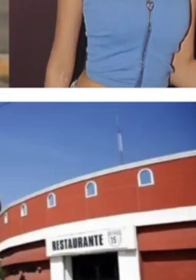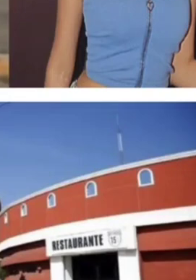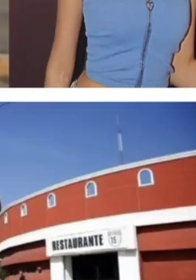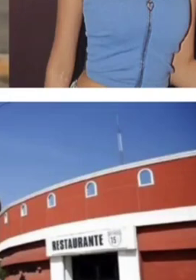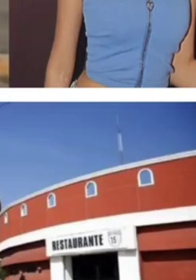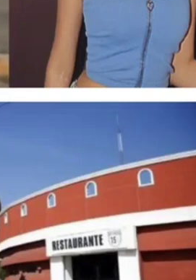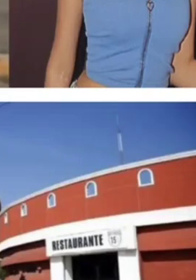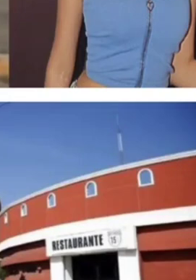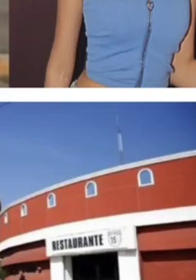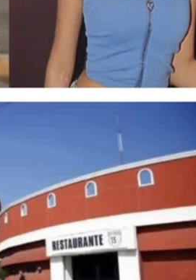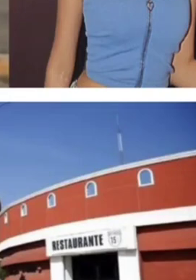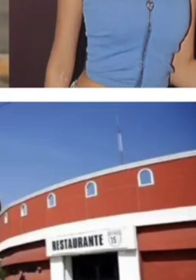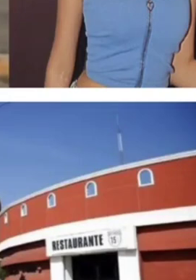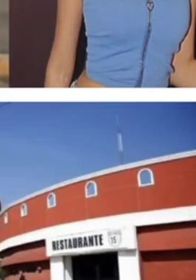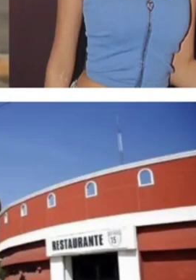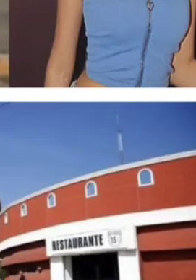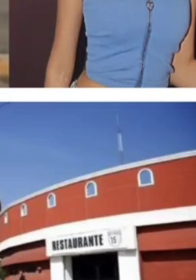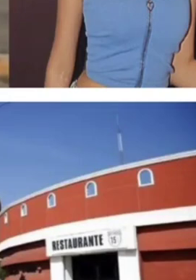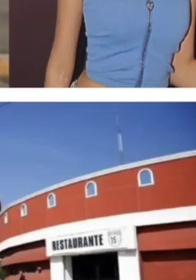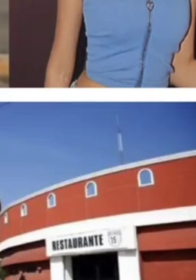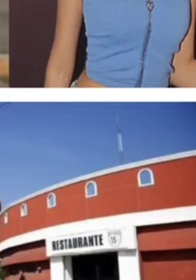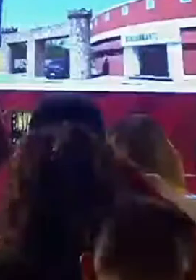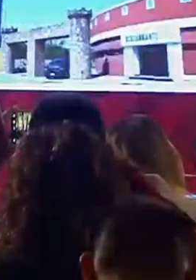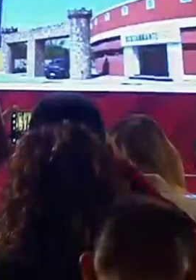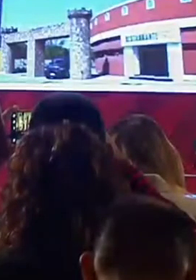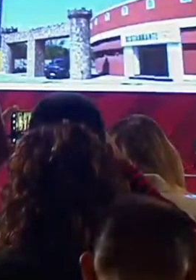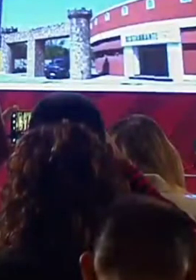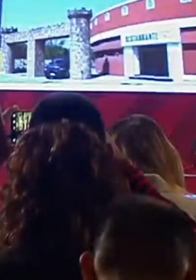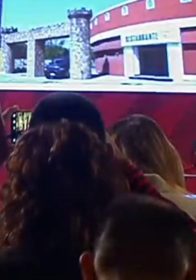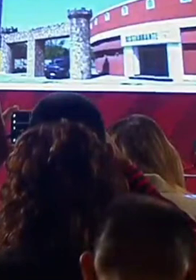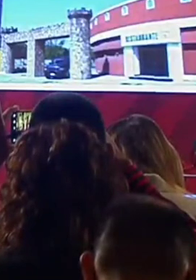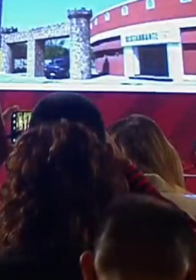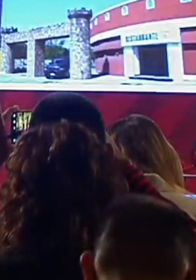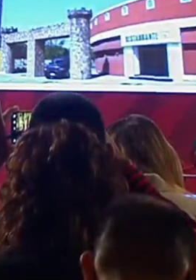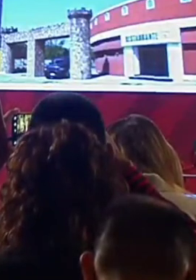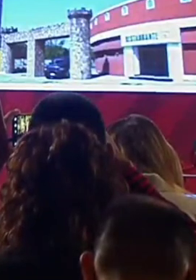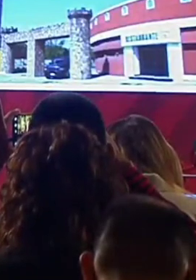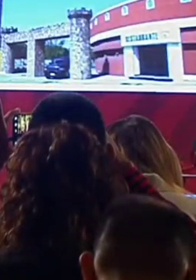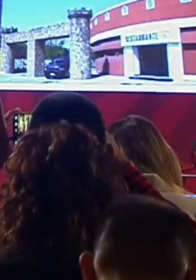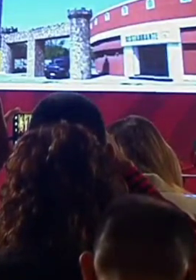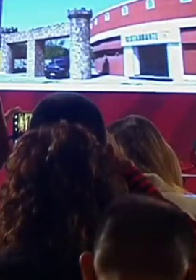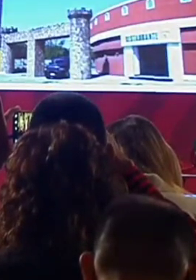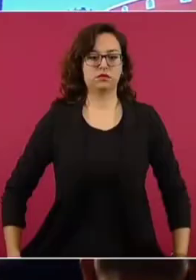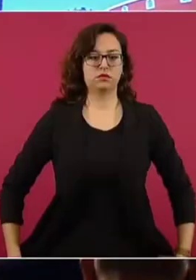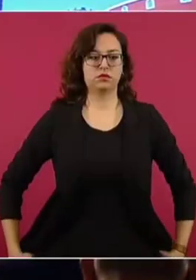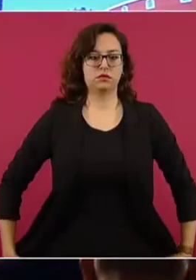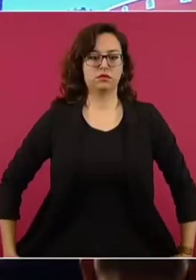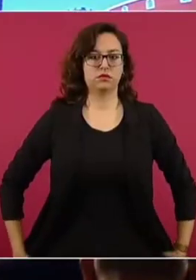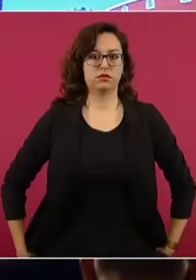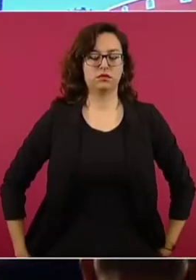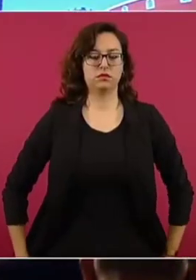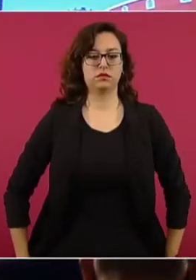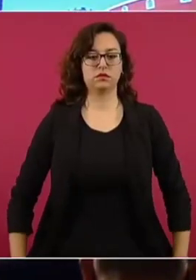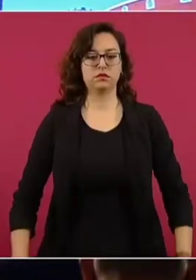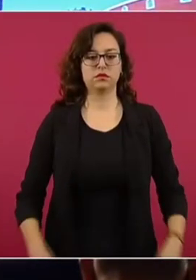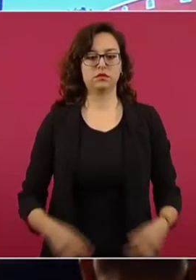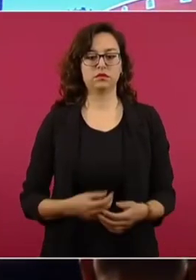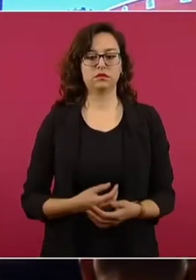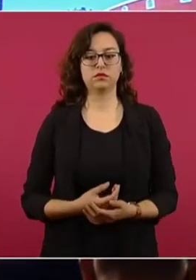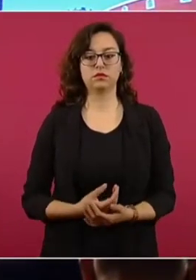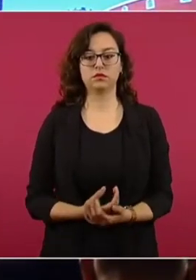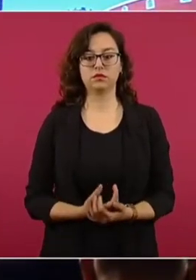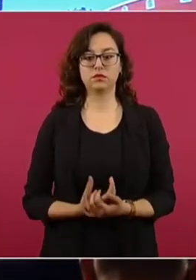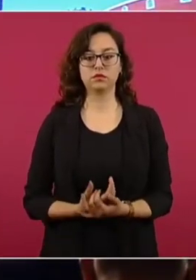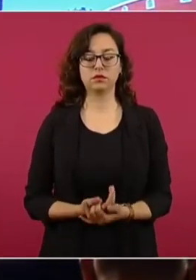permanente tanto con la Fiscalía de Nuevo León, el gobierno de Nuevo León y desde luego los padres de la víctima, don